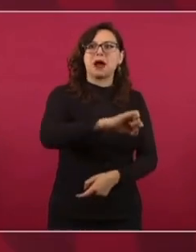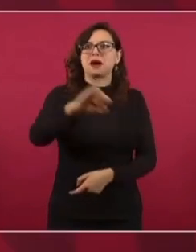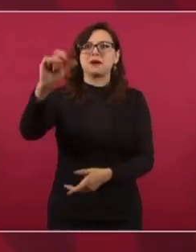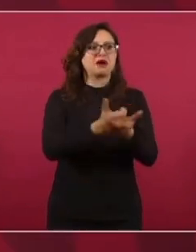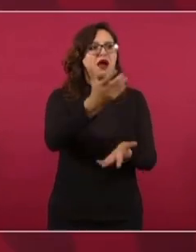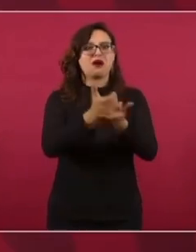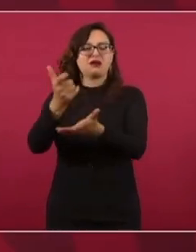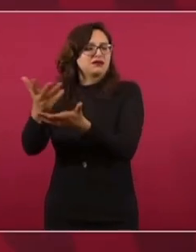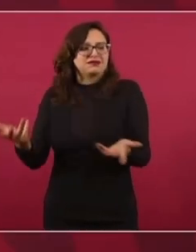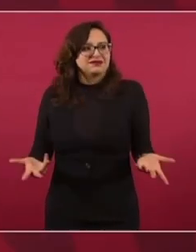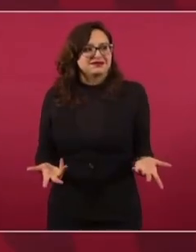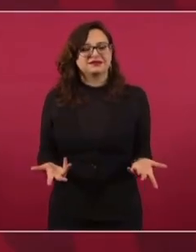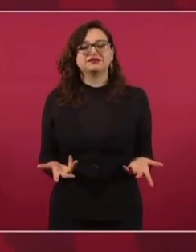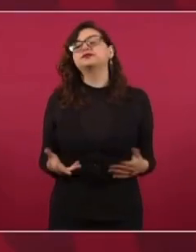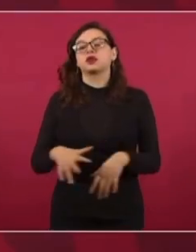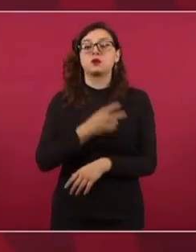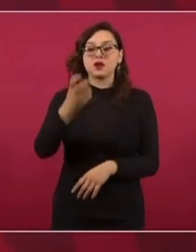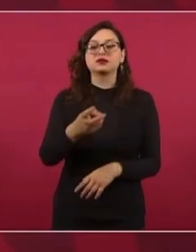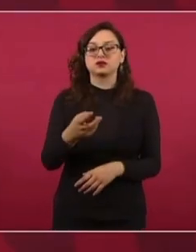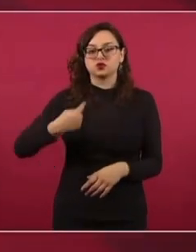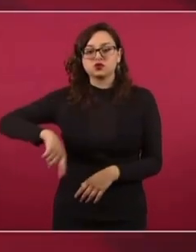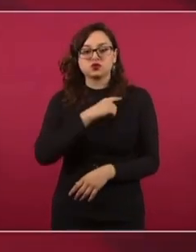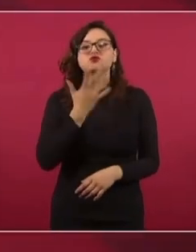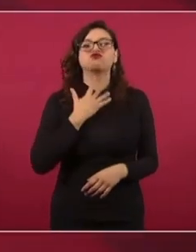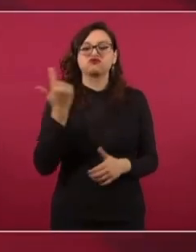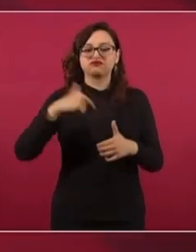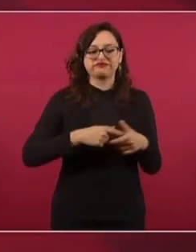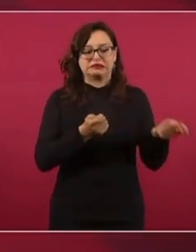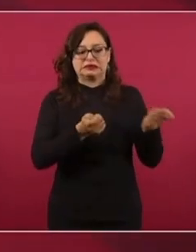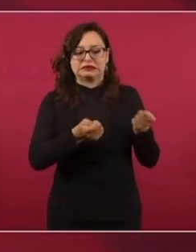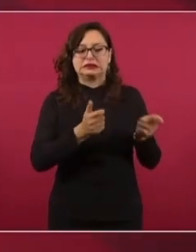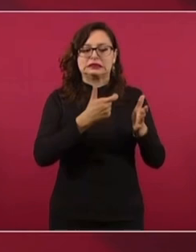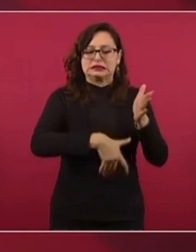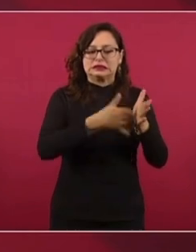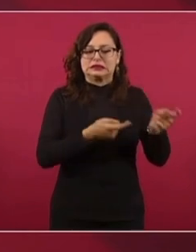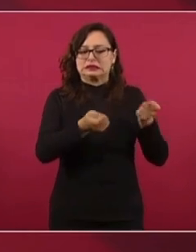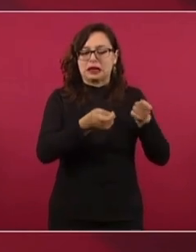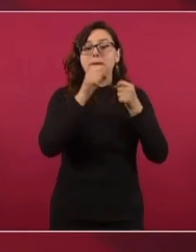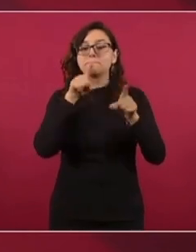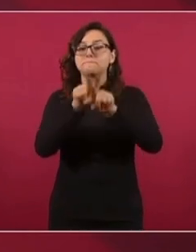decidimos no aumentos de impuestos. Yo tengo otros datos.